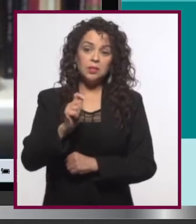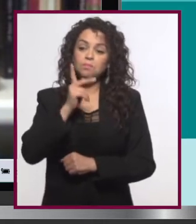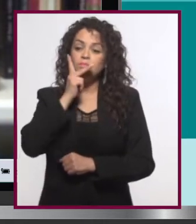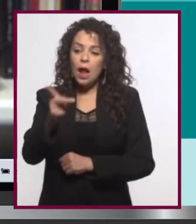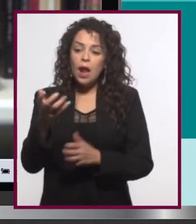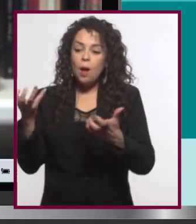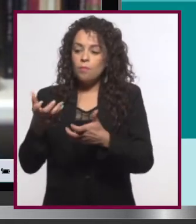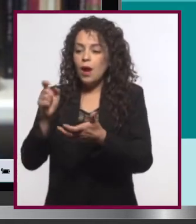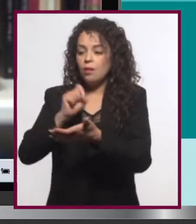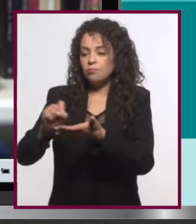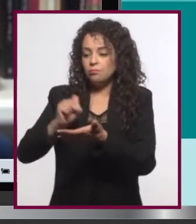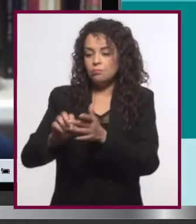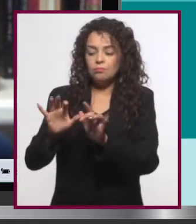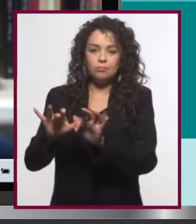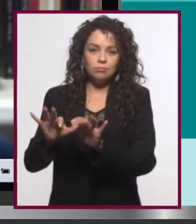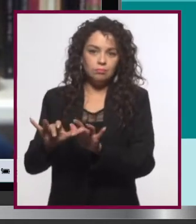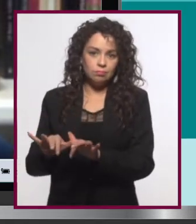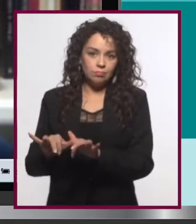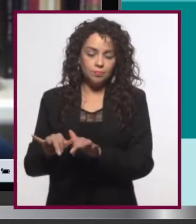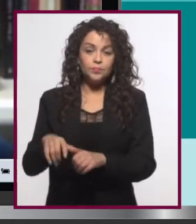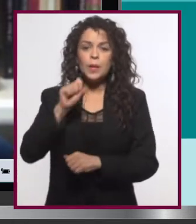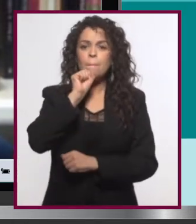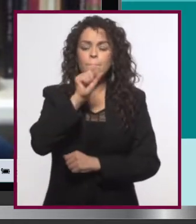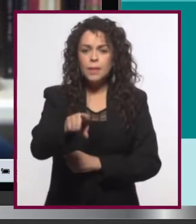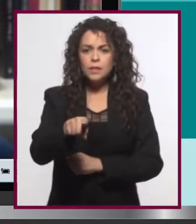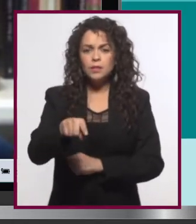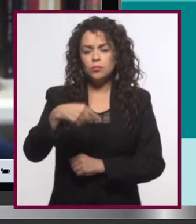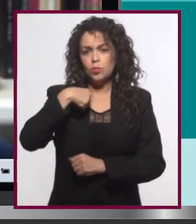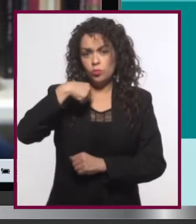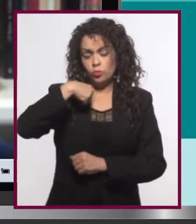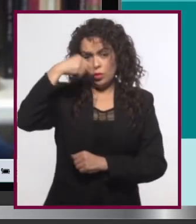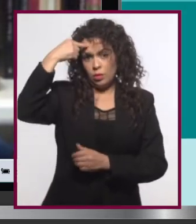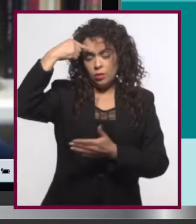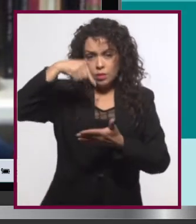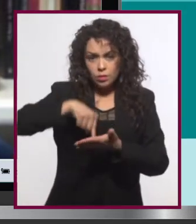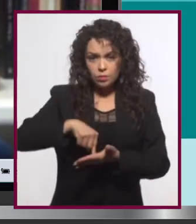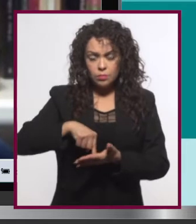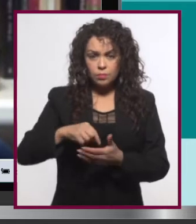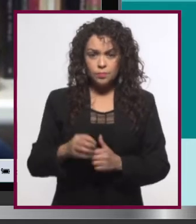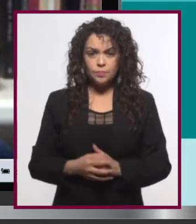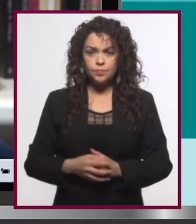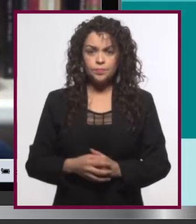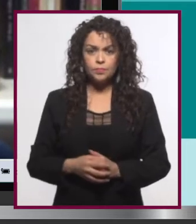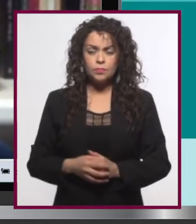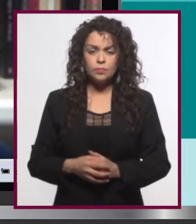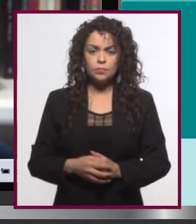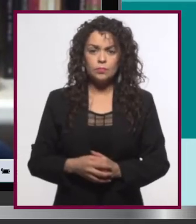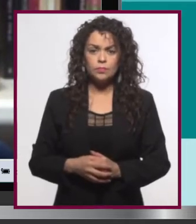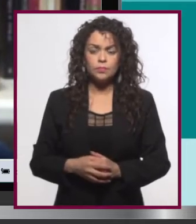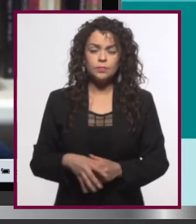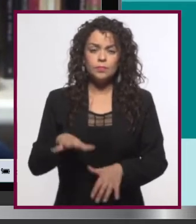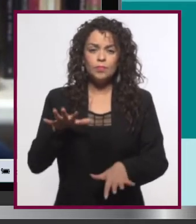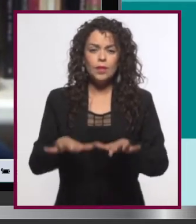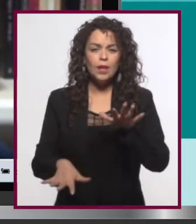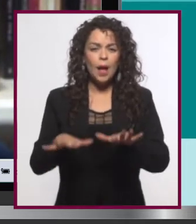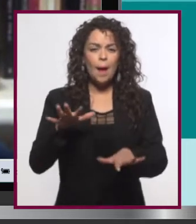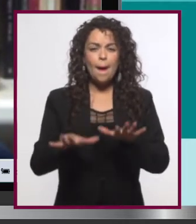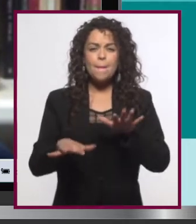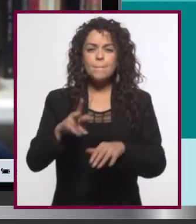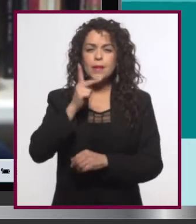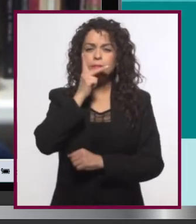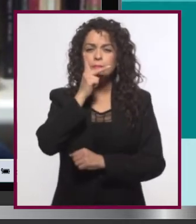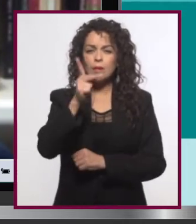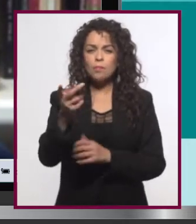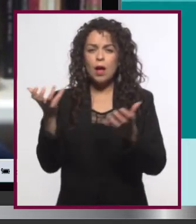interesante de la palabra escrita. También creo que a veces las